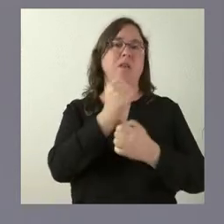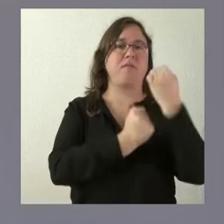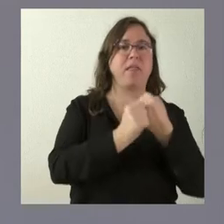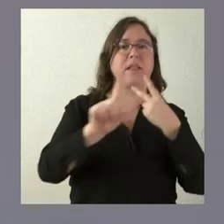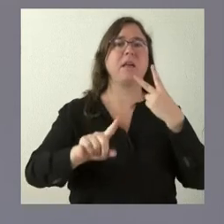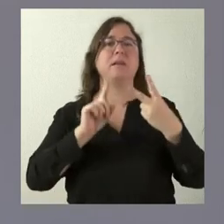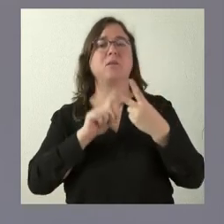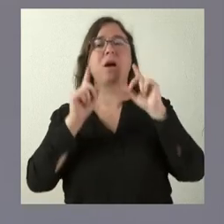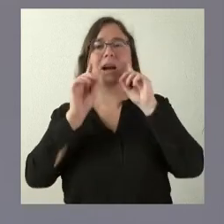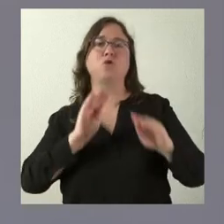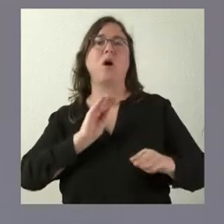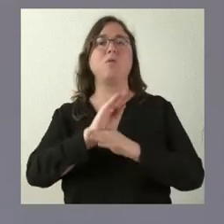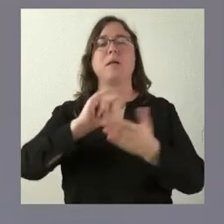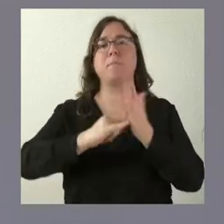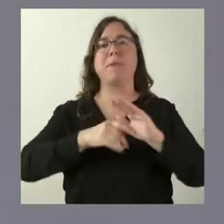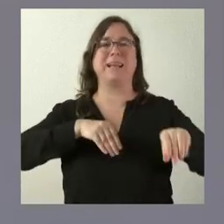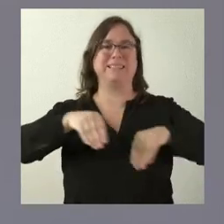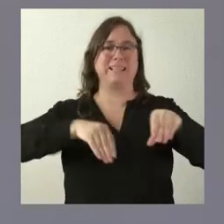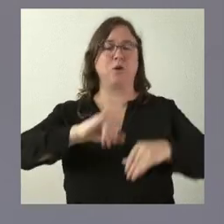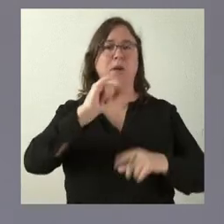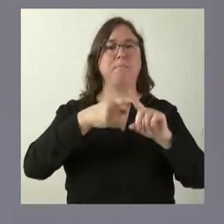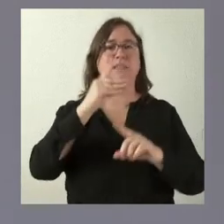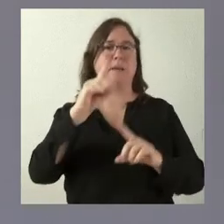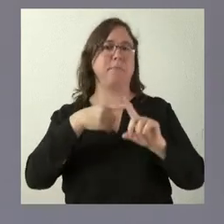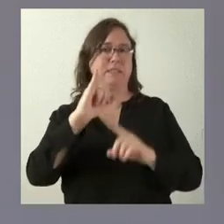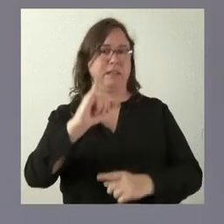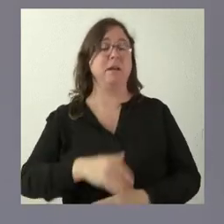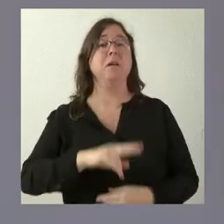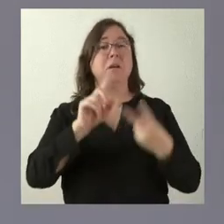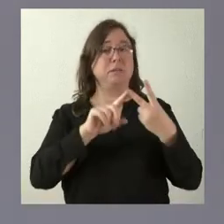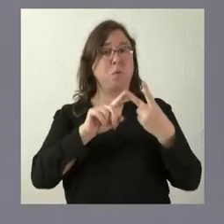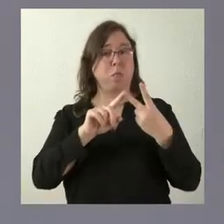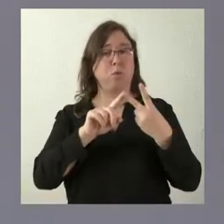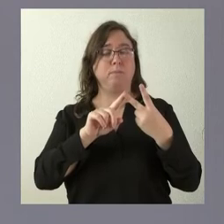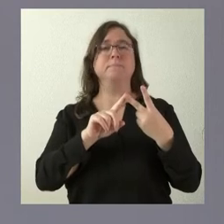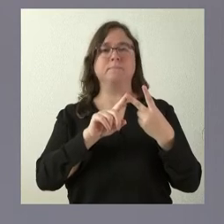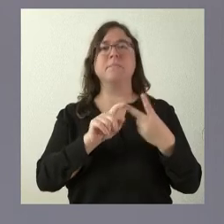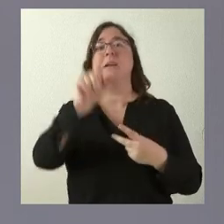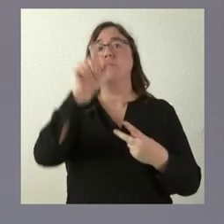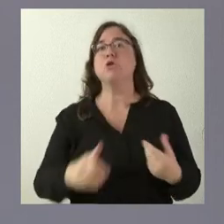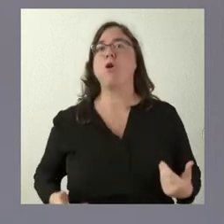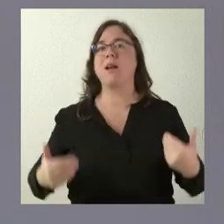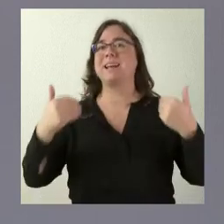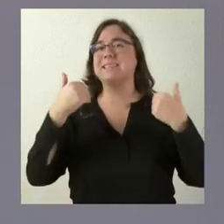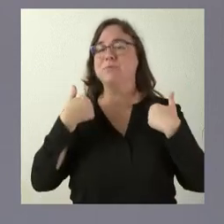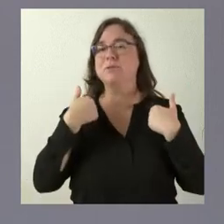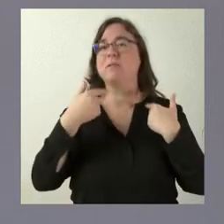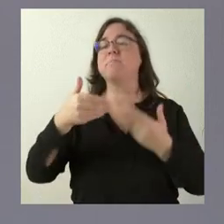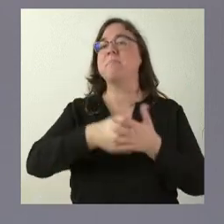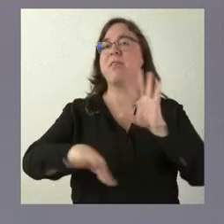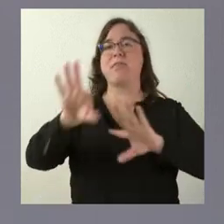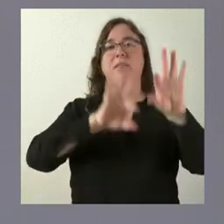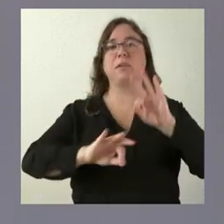de la ayuda del plan estratégico en materia de I más de Masí. Lo segundo, a otro nos han transmitido los responsables de la empresa y los que tienen capacidad de decidir es